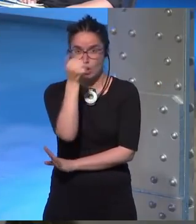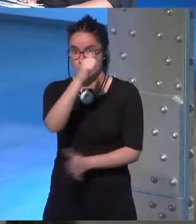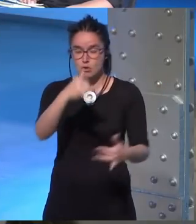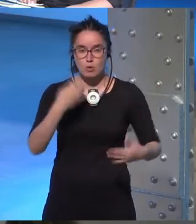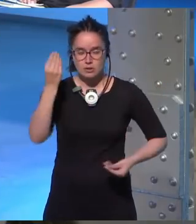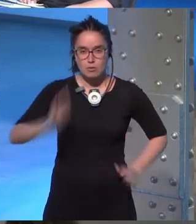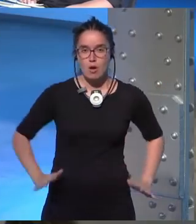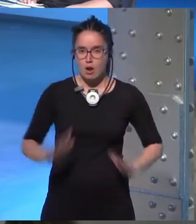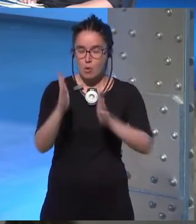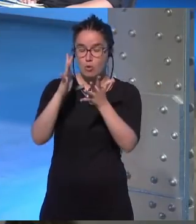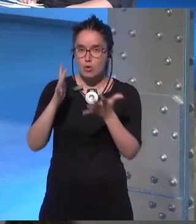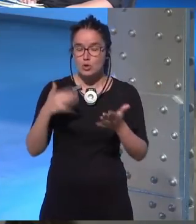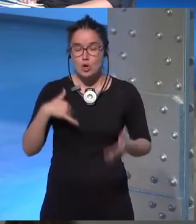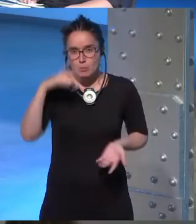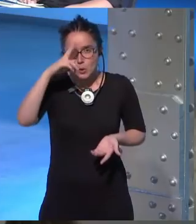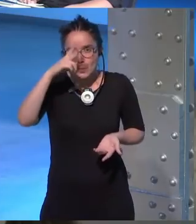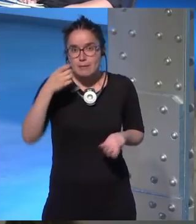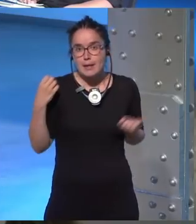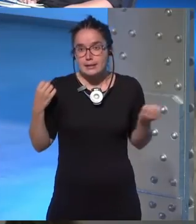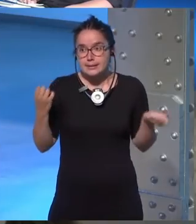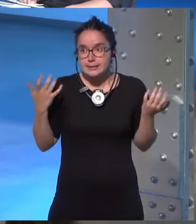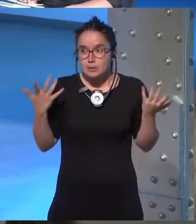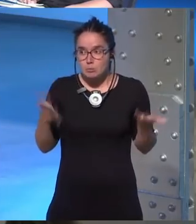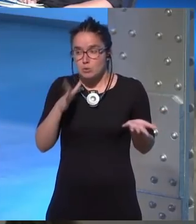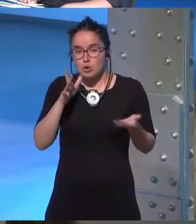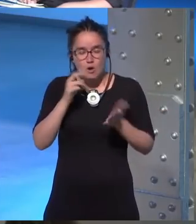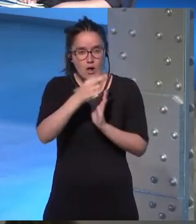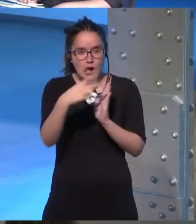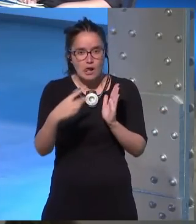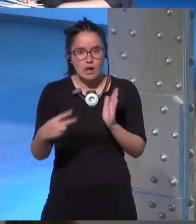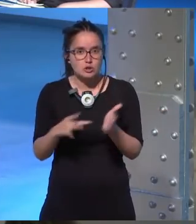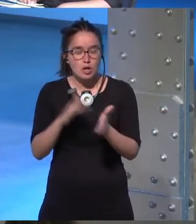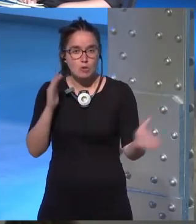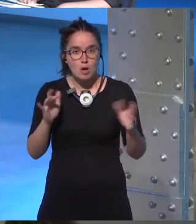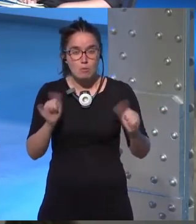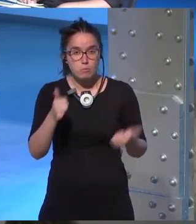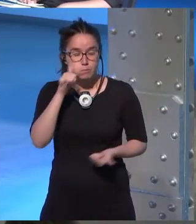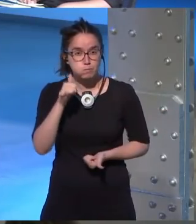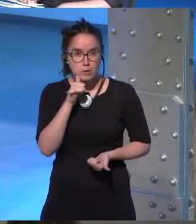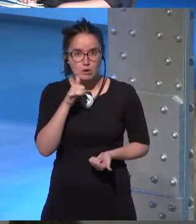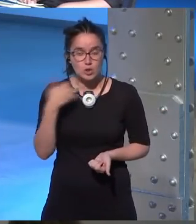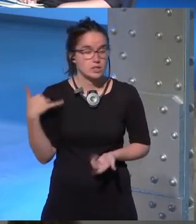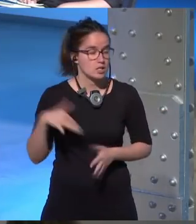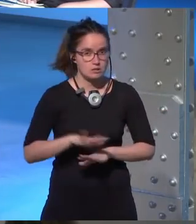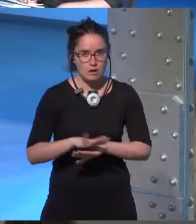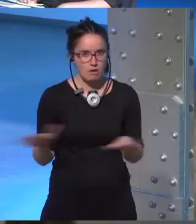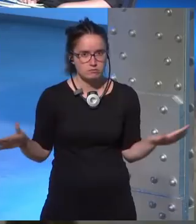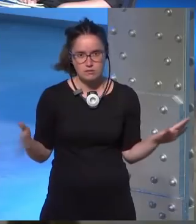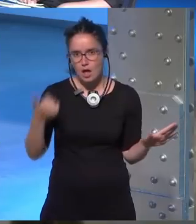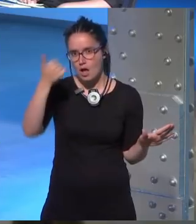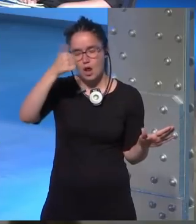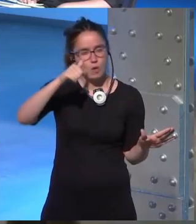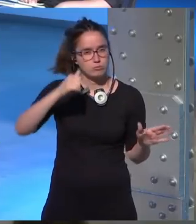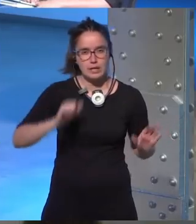parecía revolucionario entonces yo estaba súper preocupada porque conforme iba leyendo y hay un momento que aparece un embarazo digo ya está el Mesías